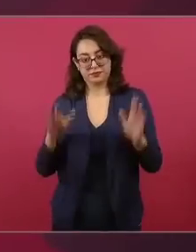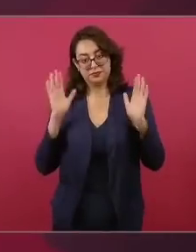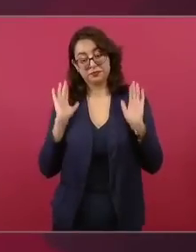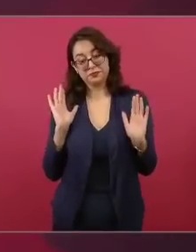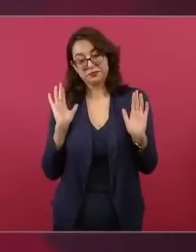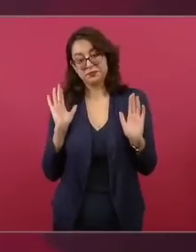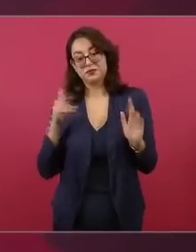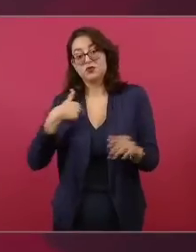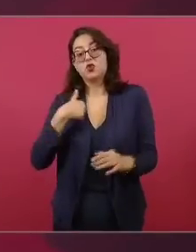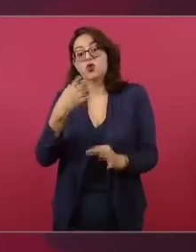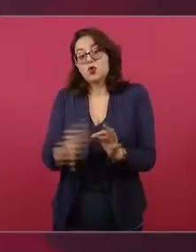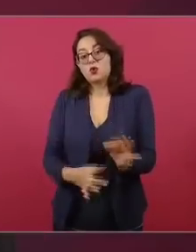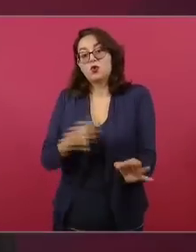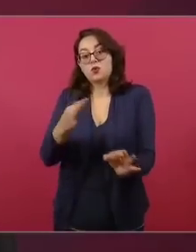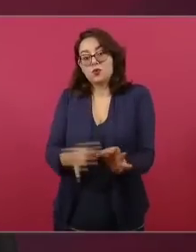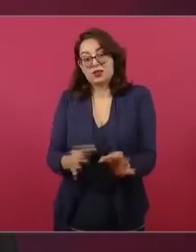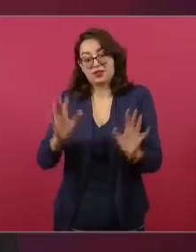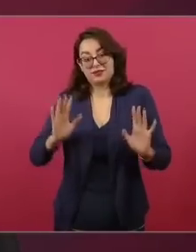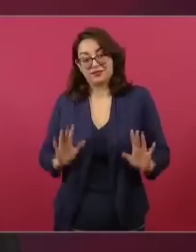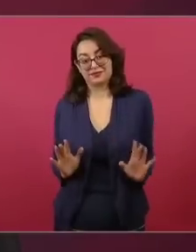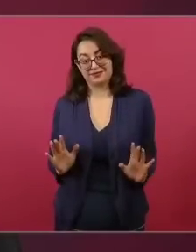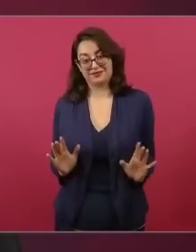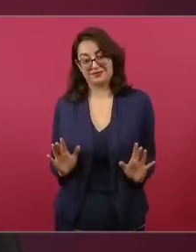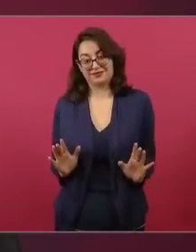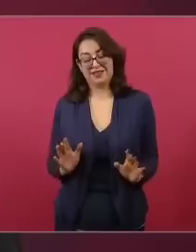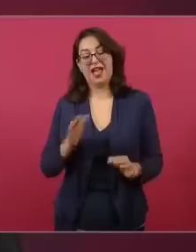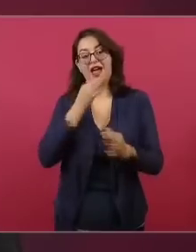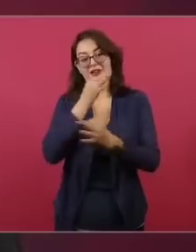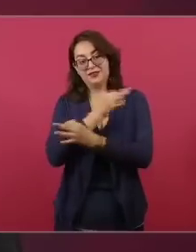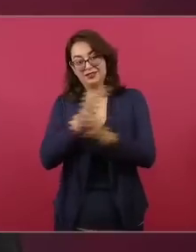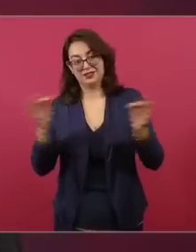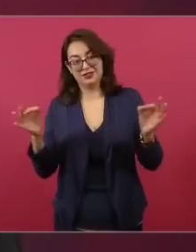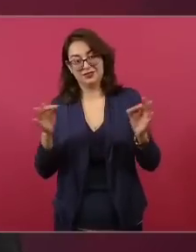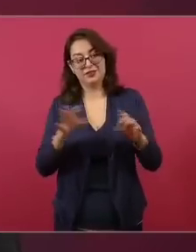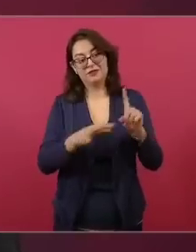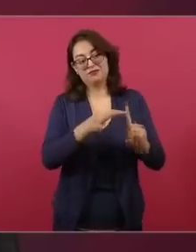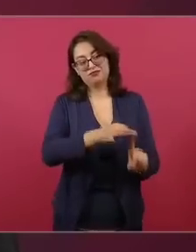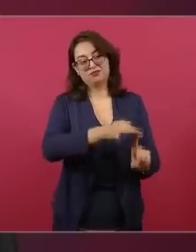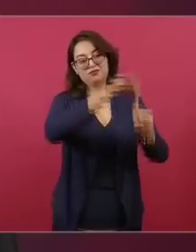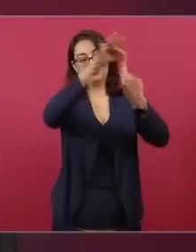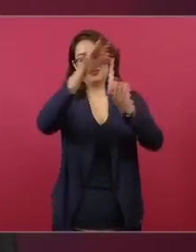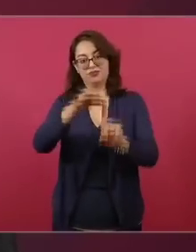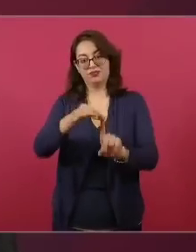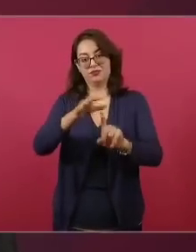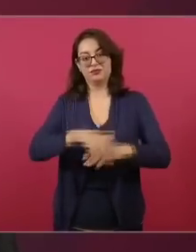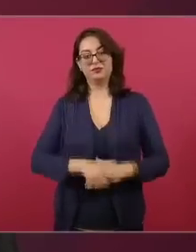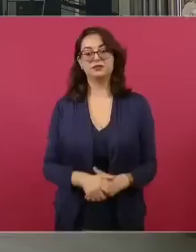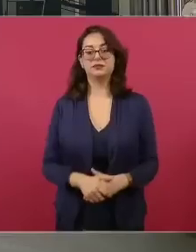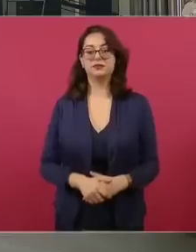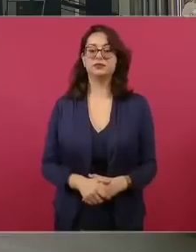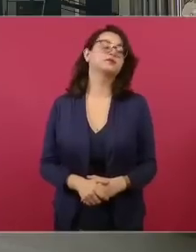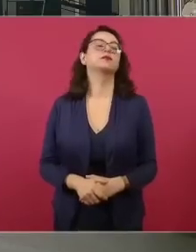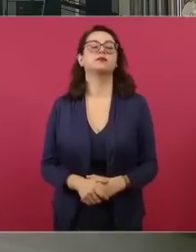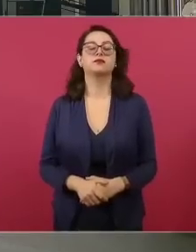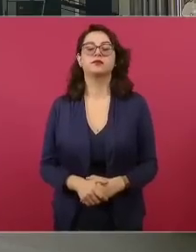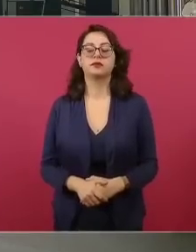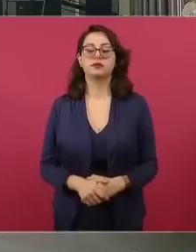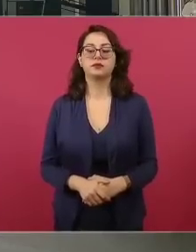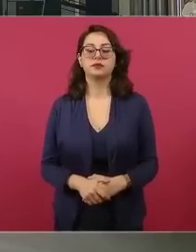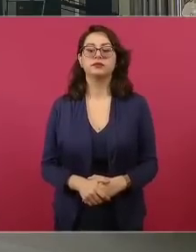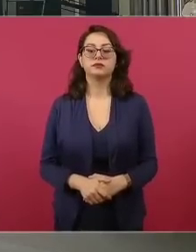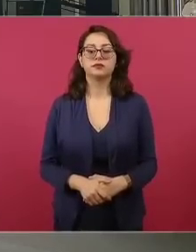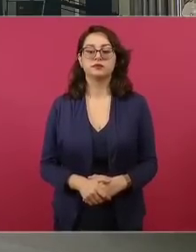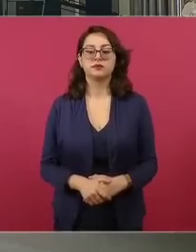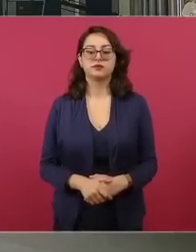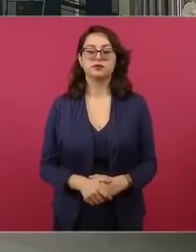que no. ¿Qué opina sobre la rechazo de su hecho de la Sánchez? Pues es parte de lo mismo,